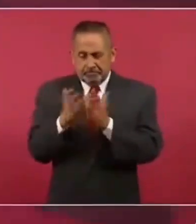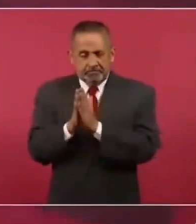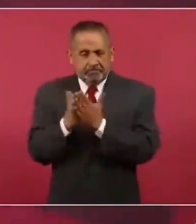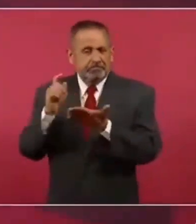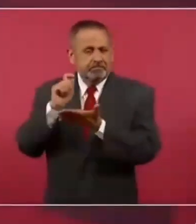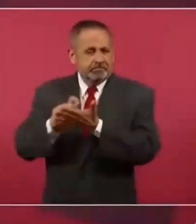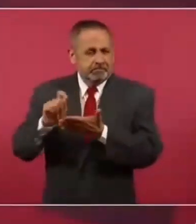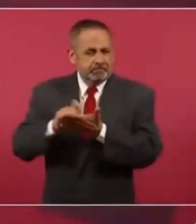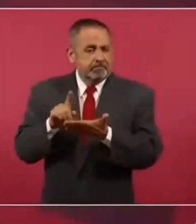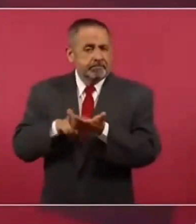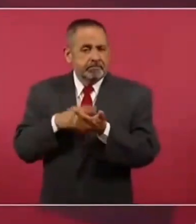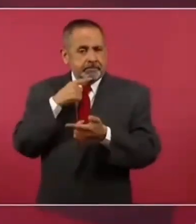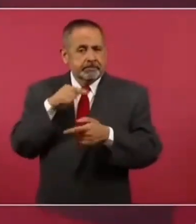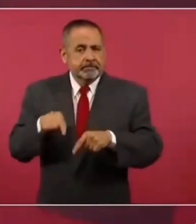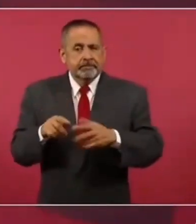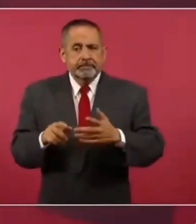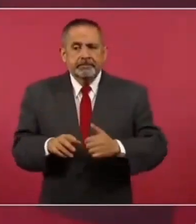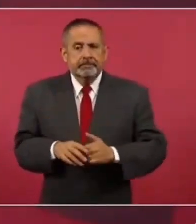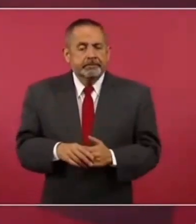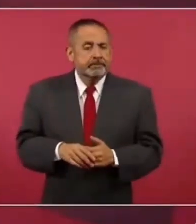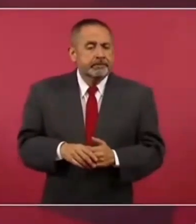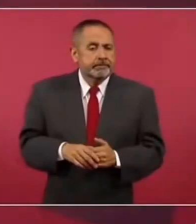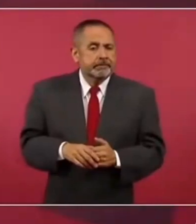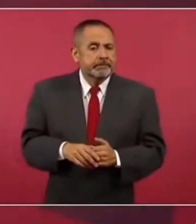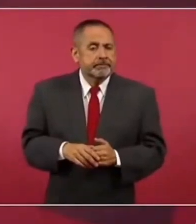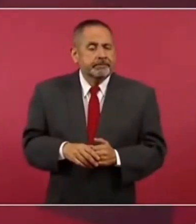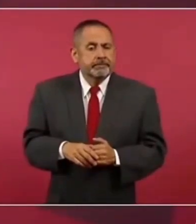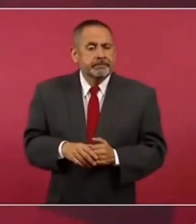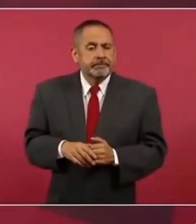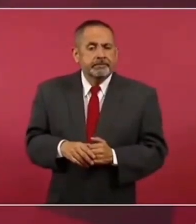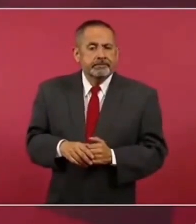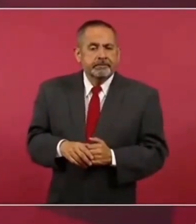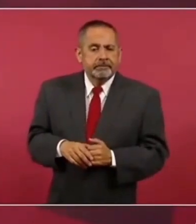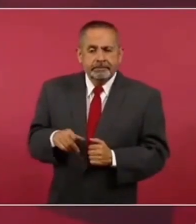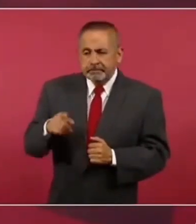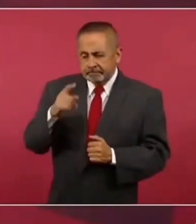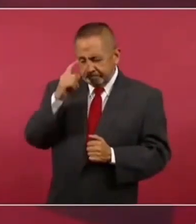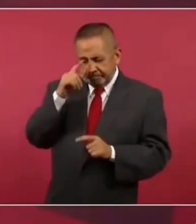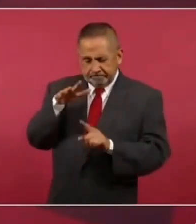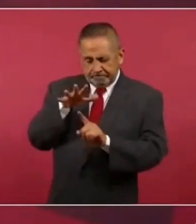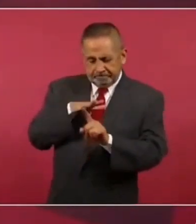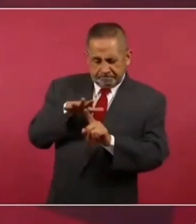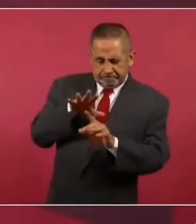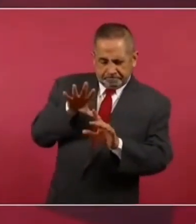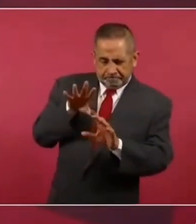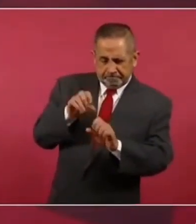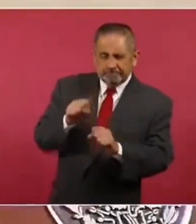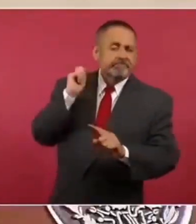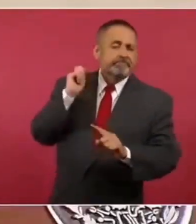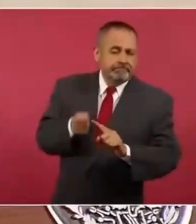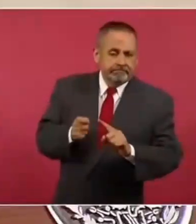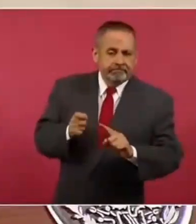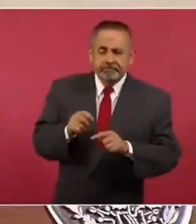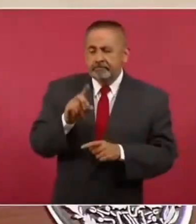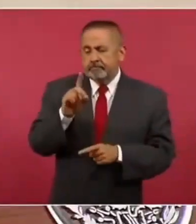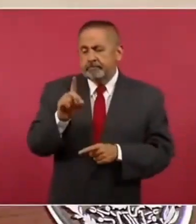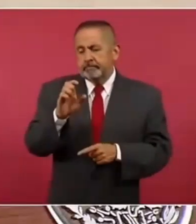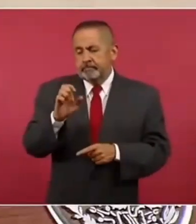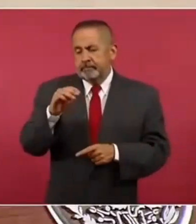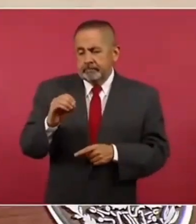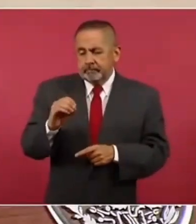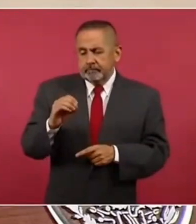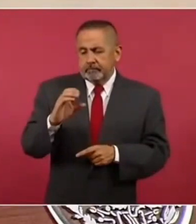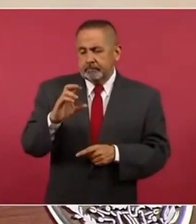su interpretación en